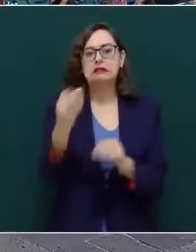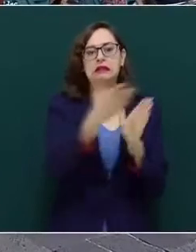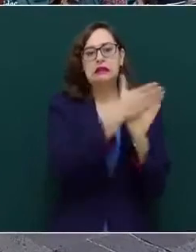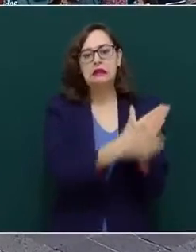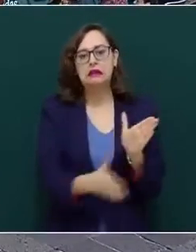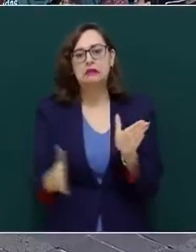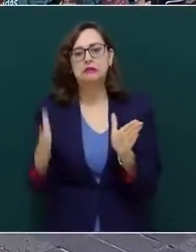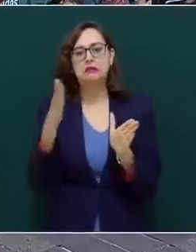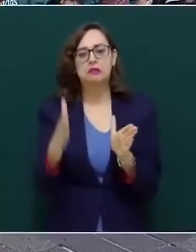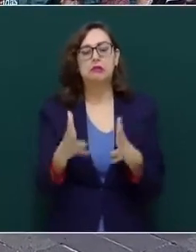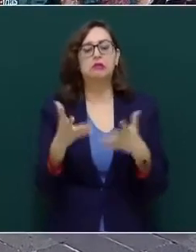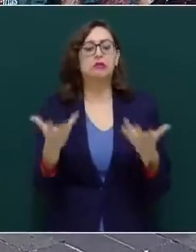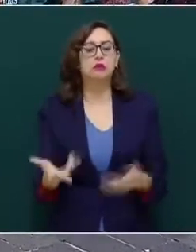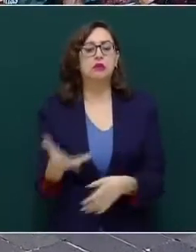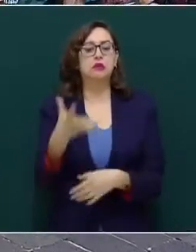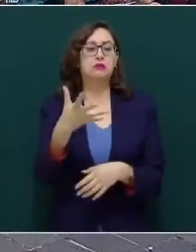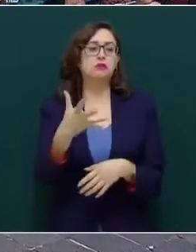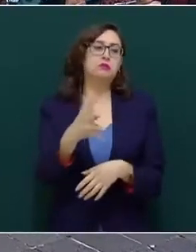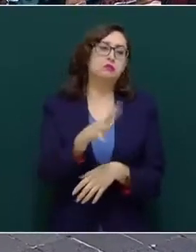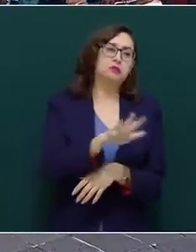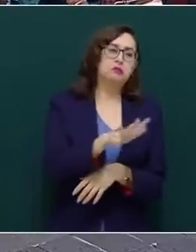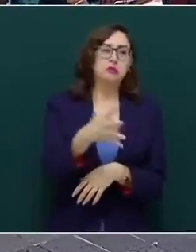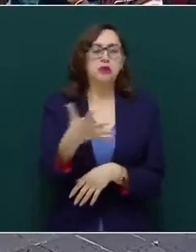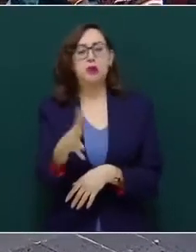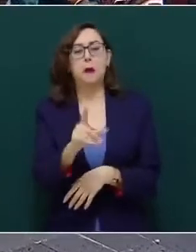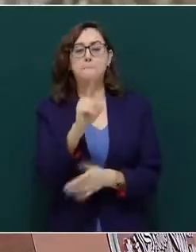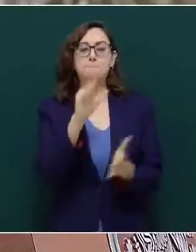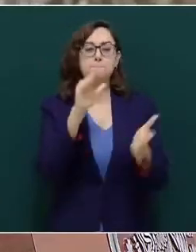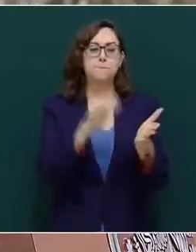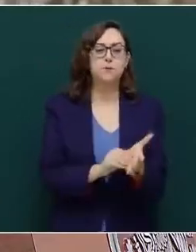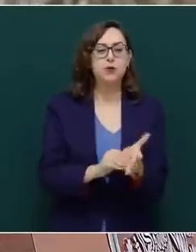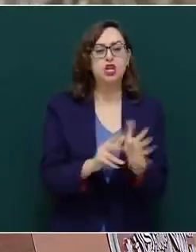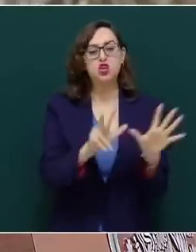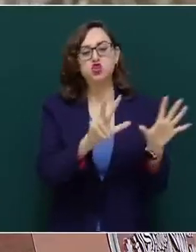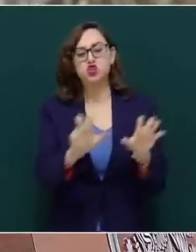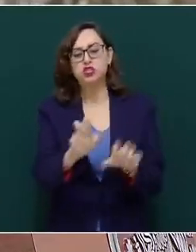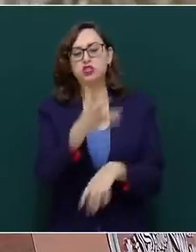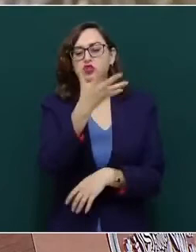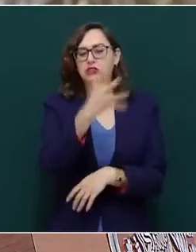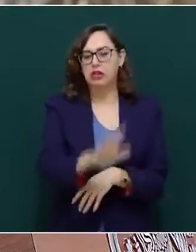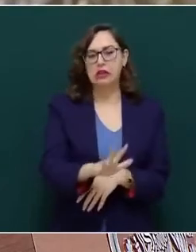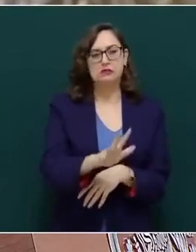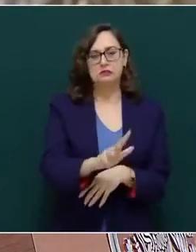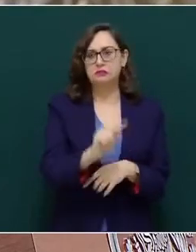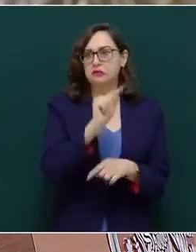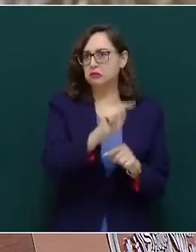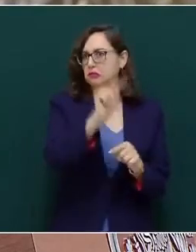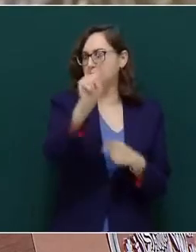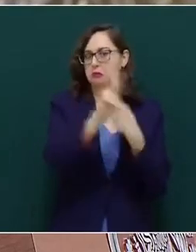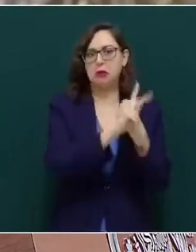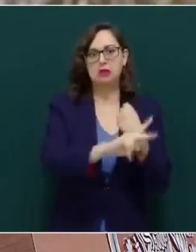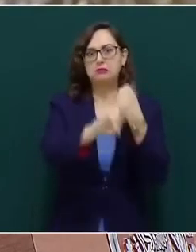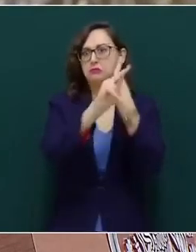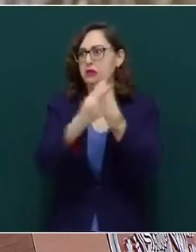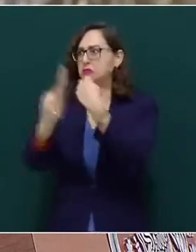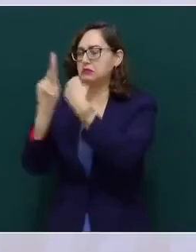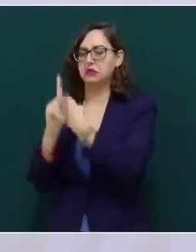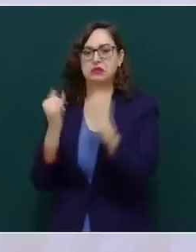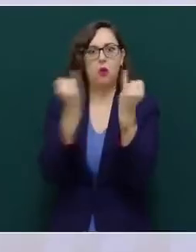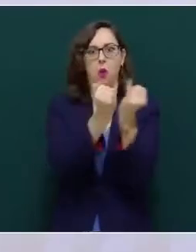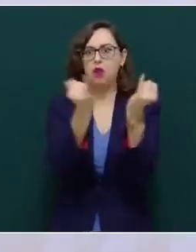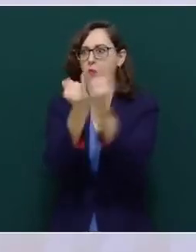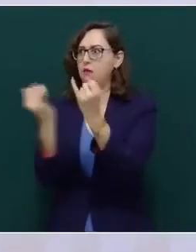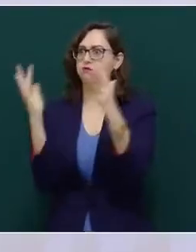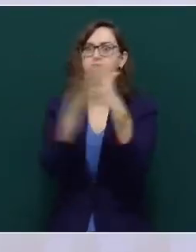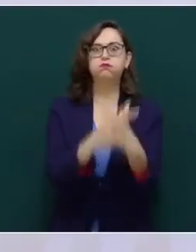por lo general alrededor de 1810, los gobernantes estadounidenses,